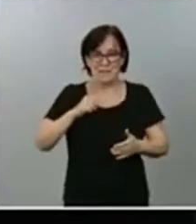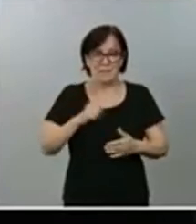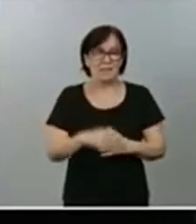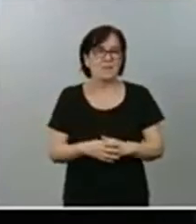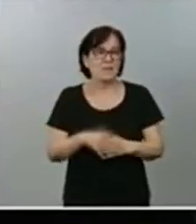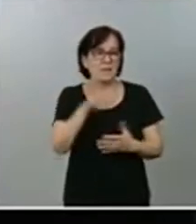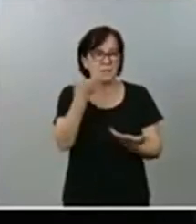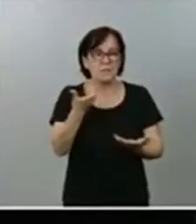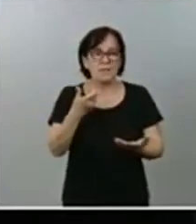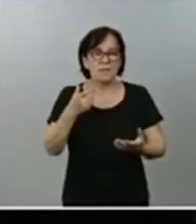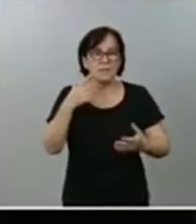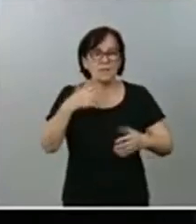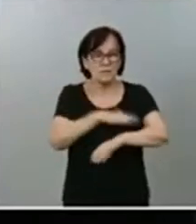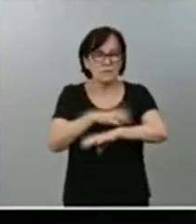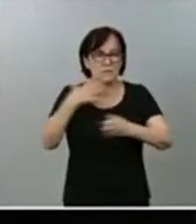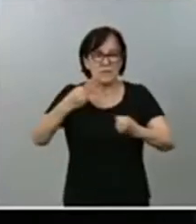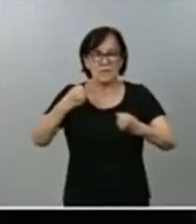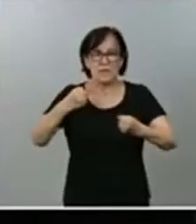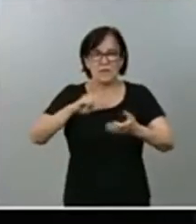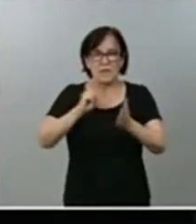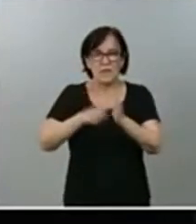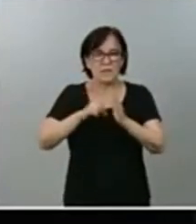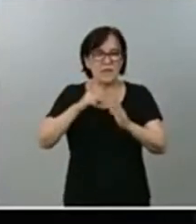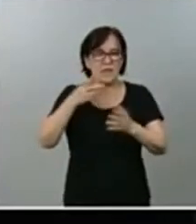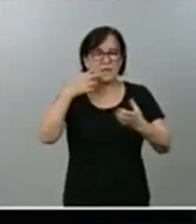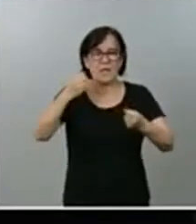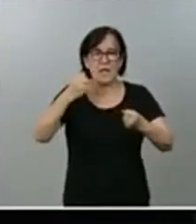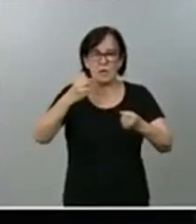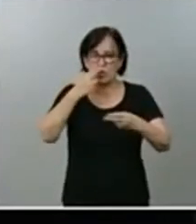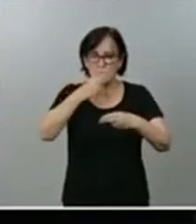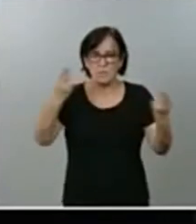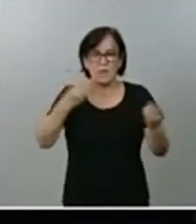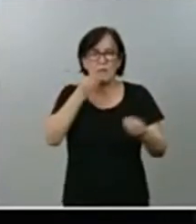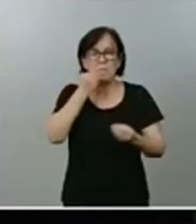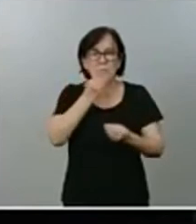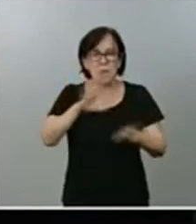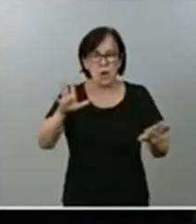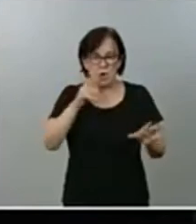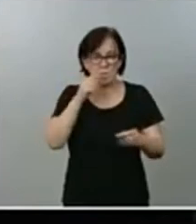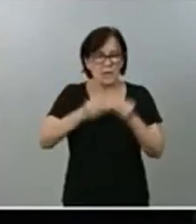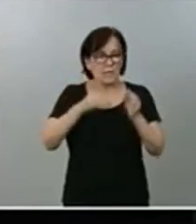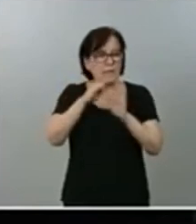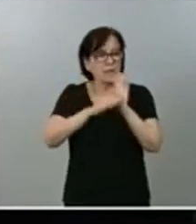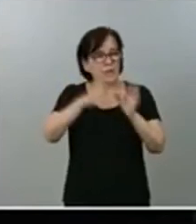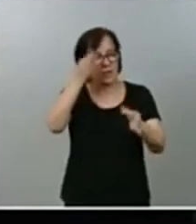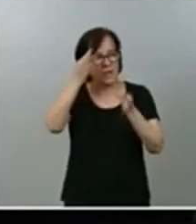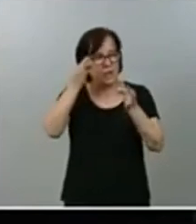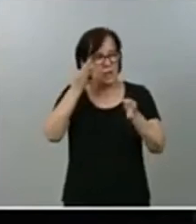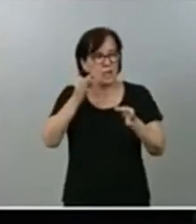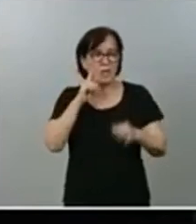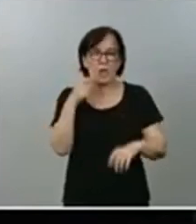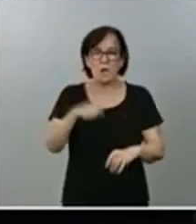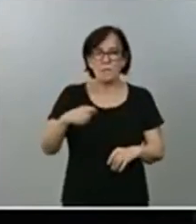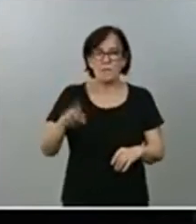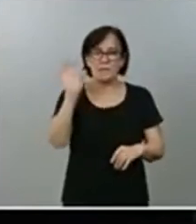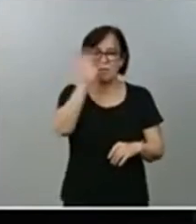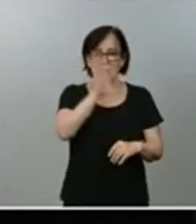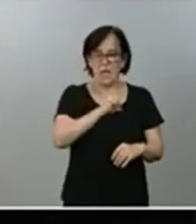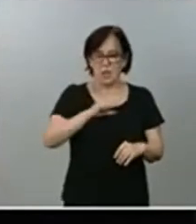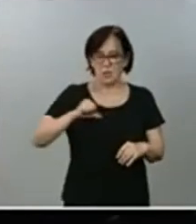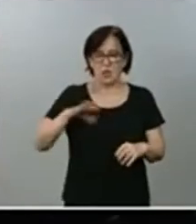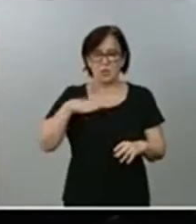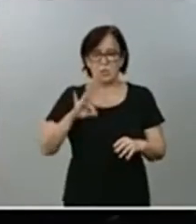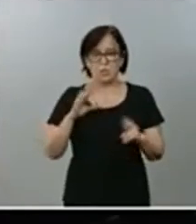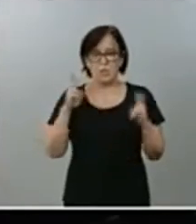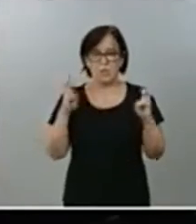reformó la Ley de Salud Pública, que parecía que era el mejor instrumento para establecer un criterio por el cual los presidentes autonómicos pudieran hacer confinamientos